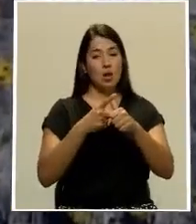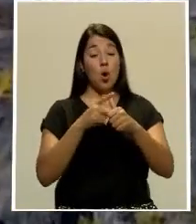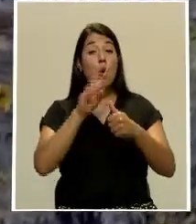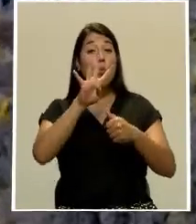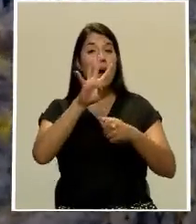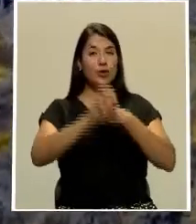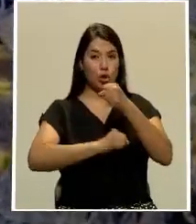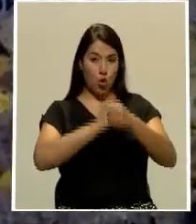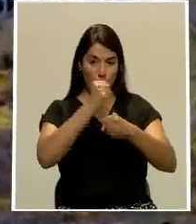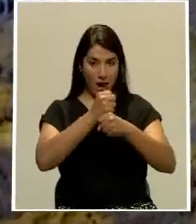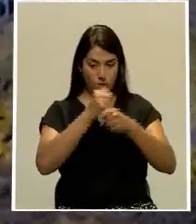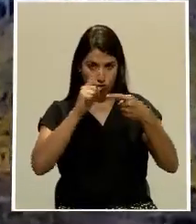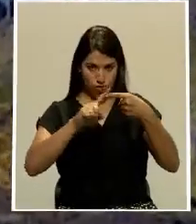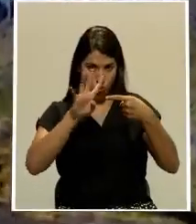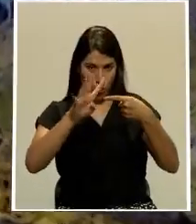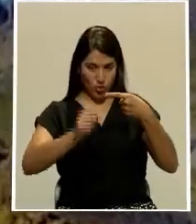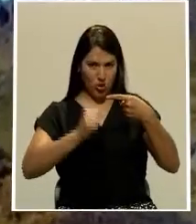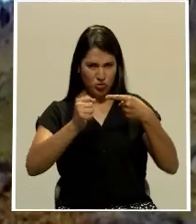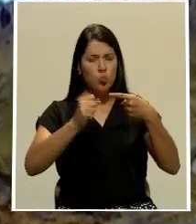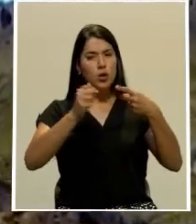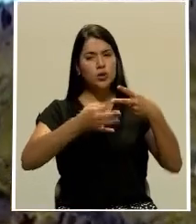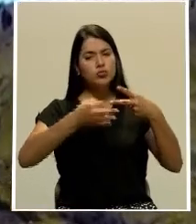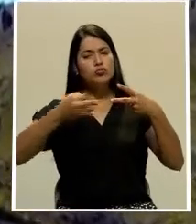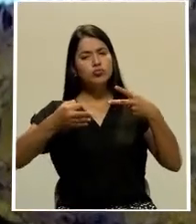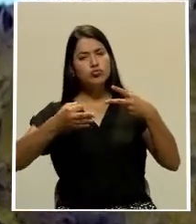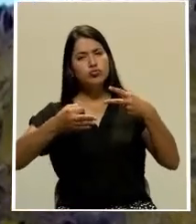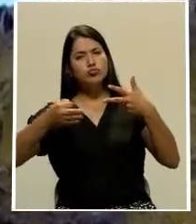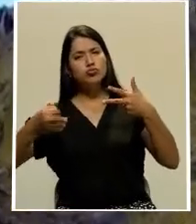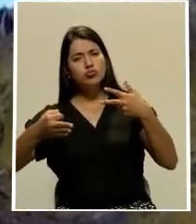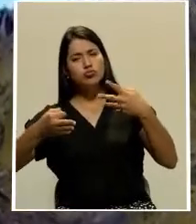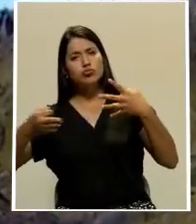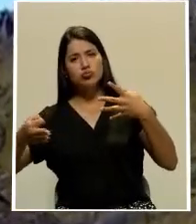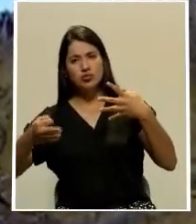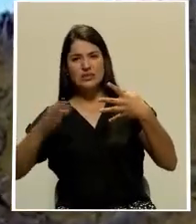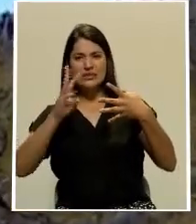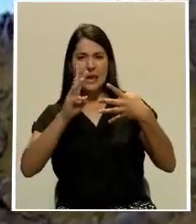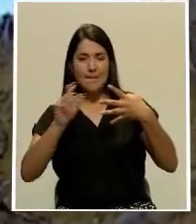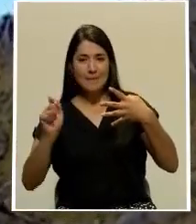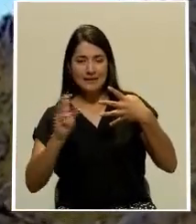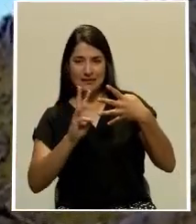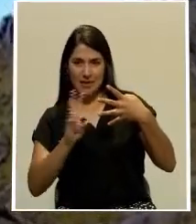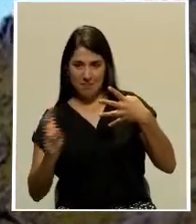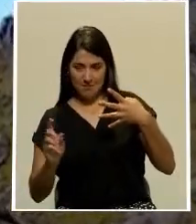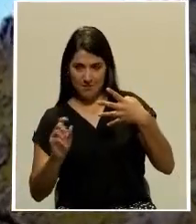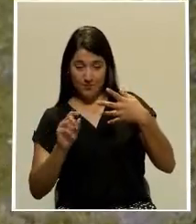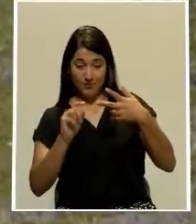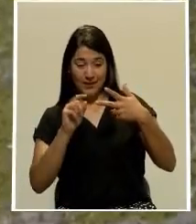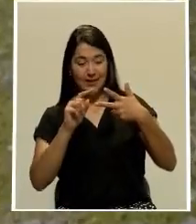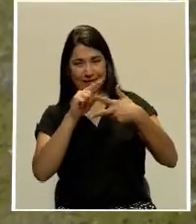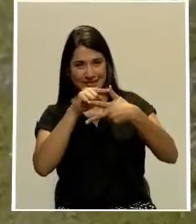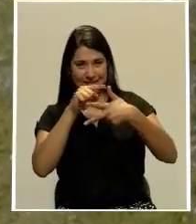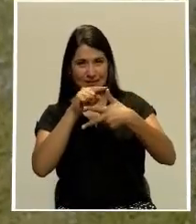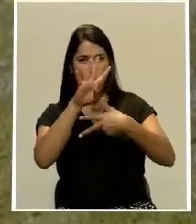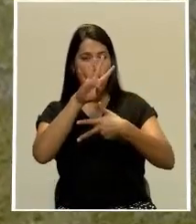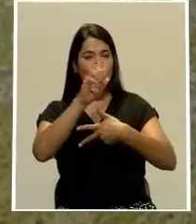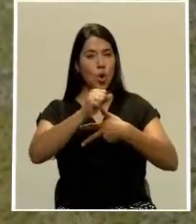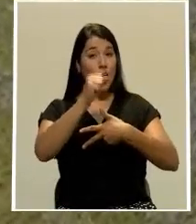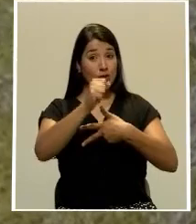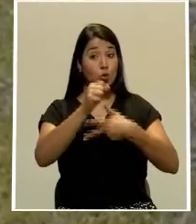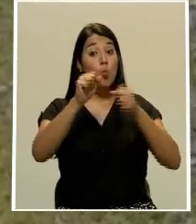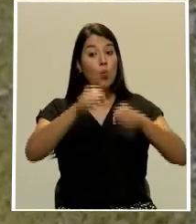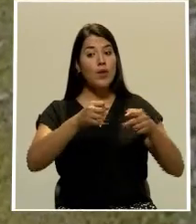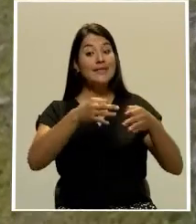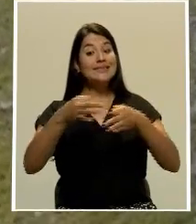se puede dar bajo el marco normativo algunas ampliaciones por seis meses y después por otros seis meses. Ya después de ahí, si la